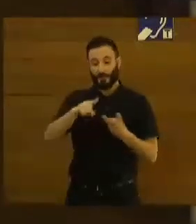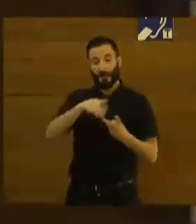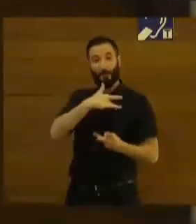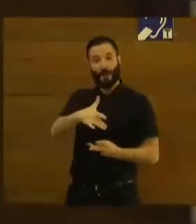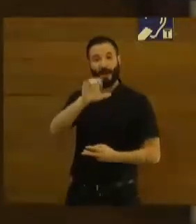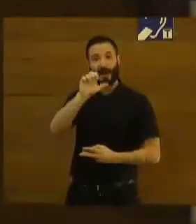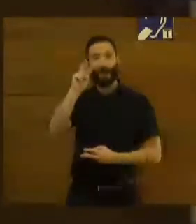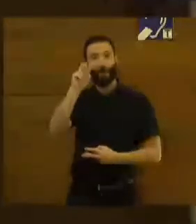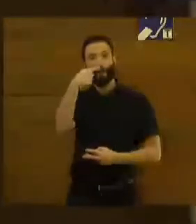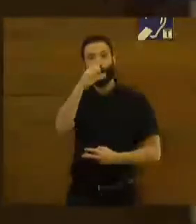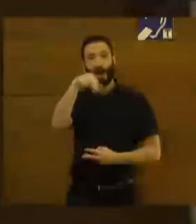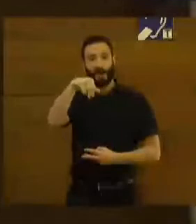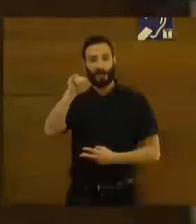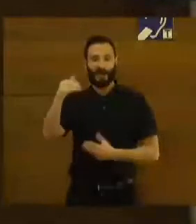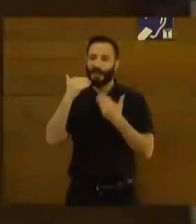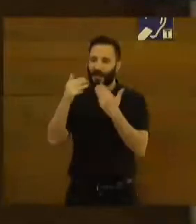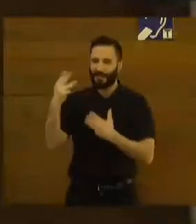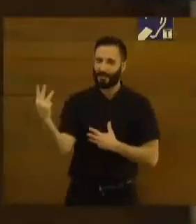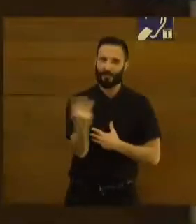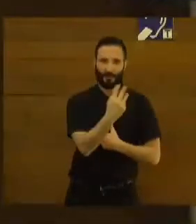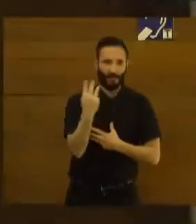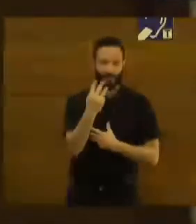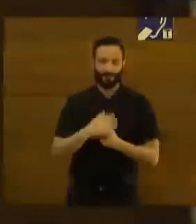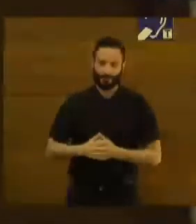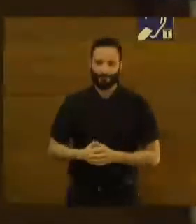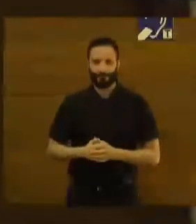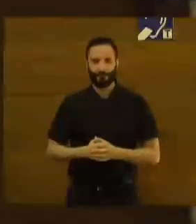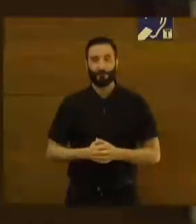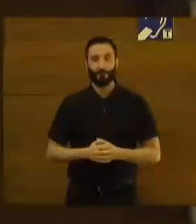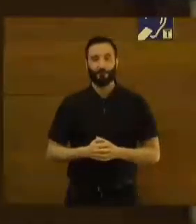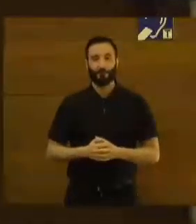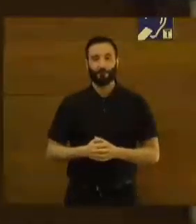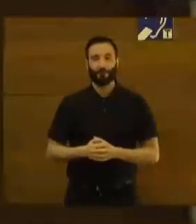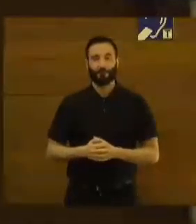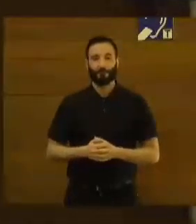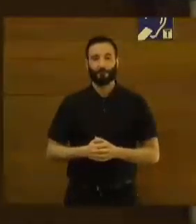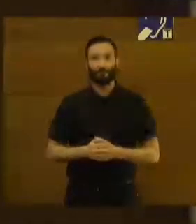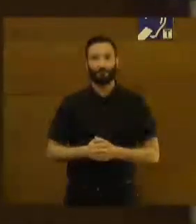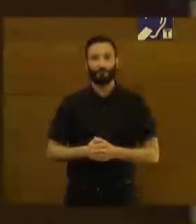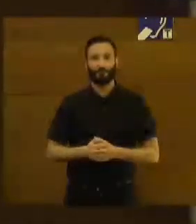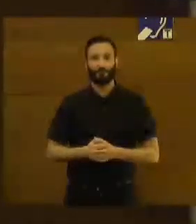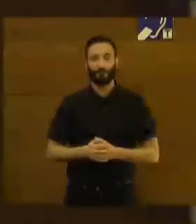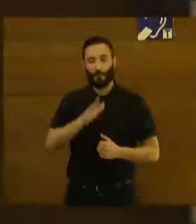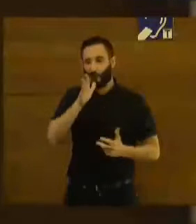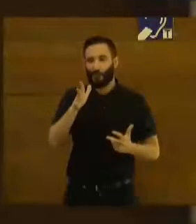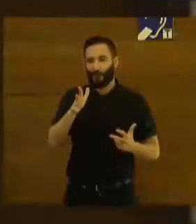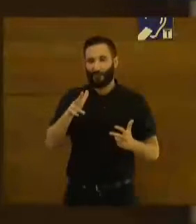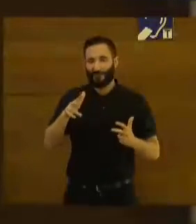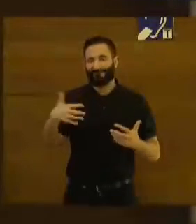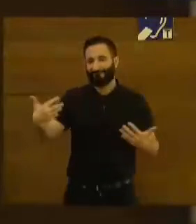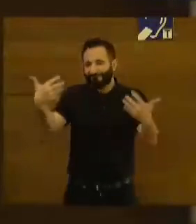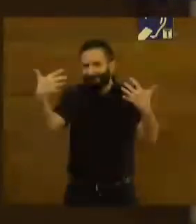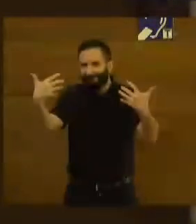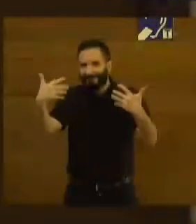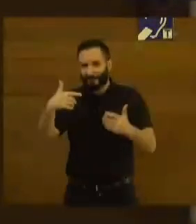perdón. Muchas gracias por, confirmamos, por acceder o por sugerir que